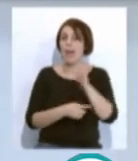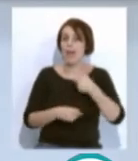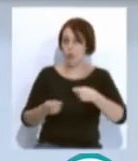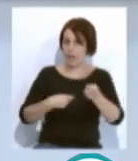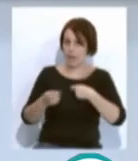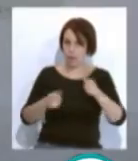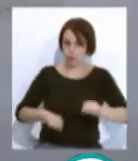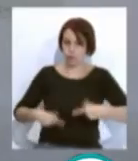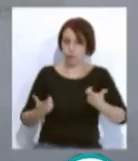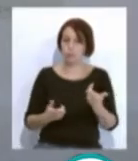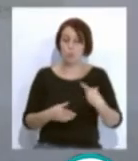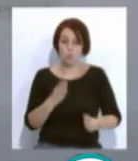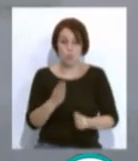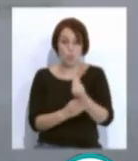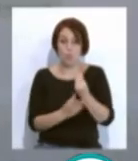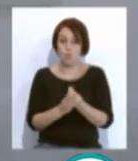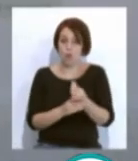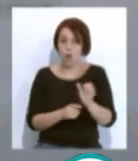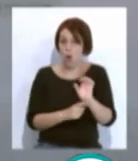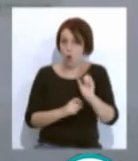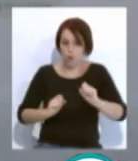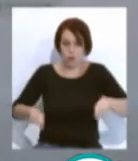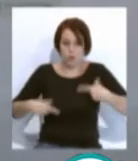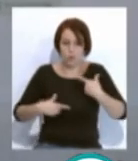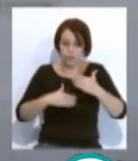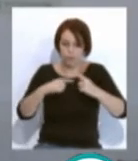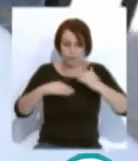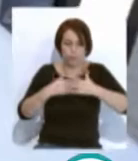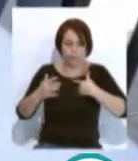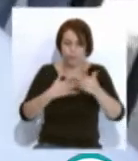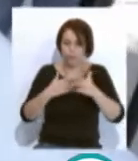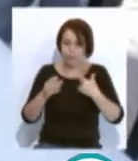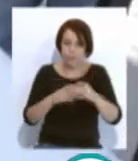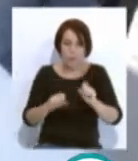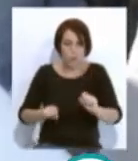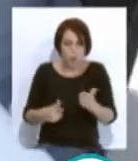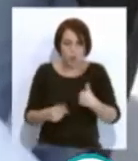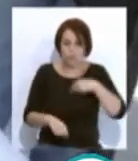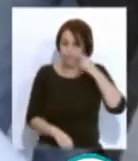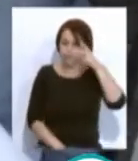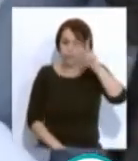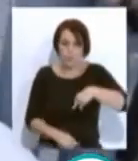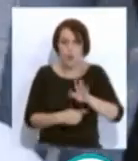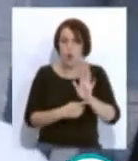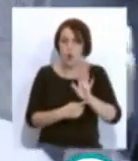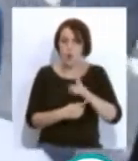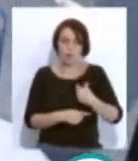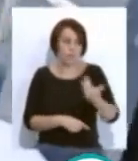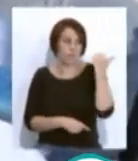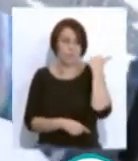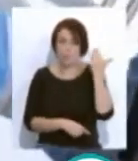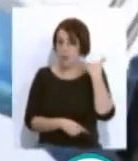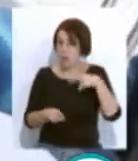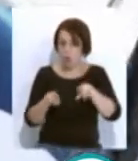de productos agroecológicos elaborados artesanalmente con reconocimiento ecológico. Al igual que en ediciones anteriores,